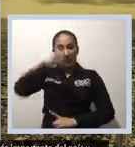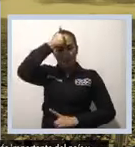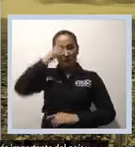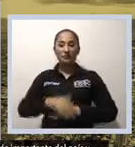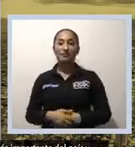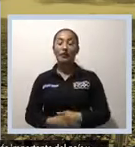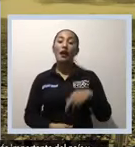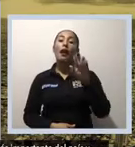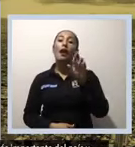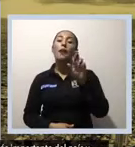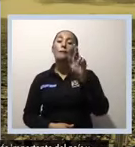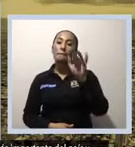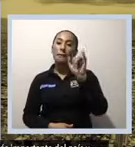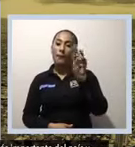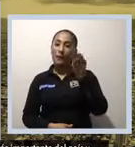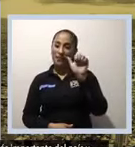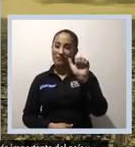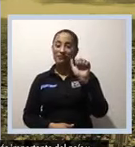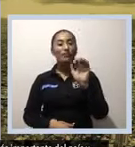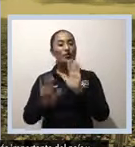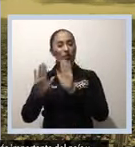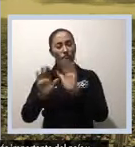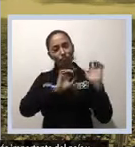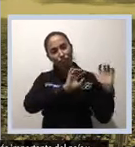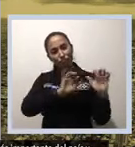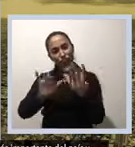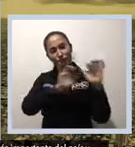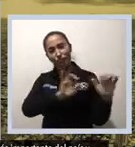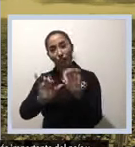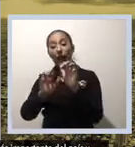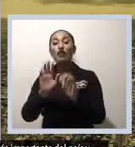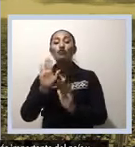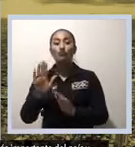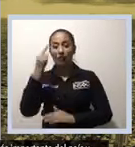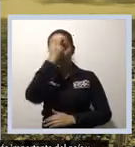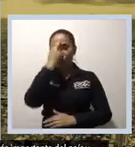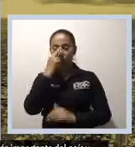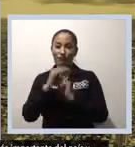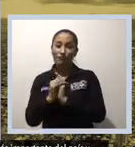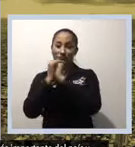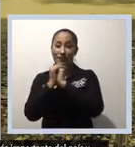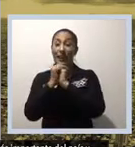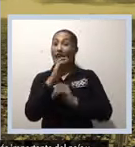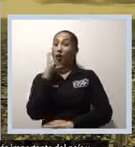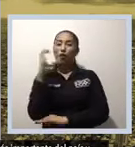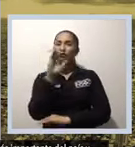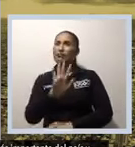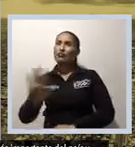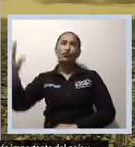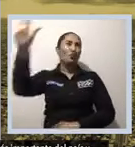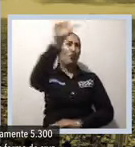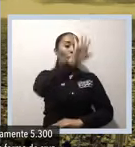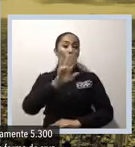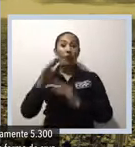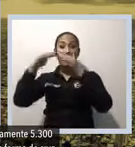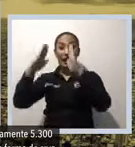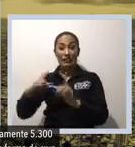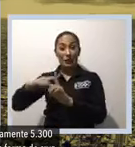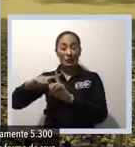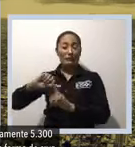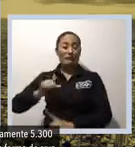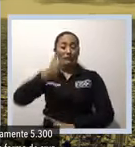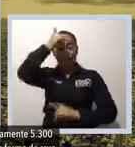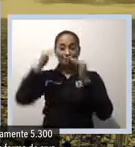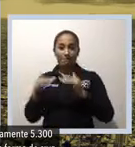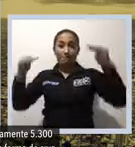culto católico, el más importante del país y adicionalmente está consagrado a Nuestra Señora de la Inmaculada Concepción. Es un